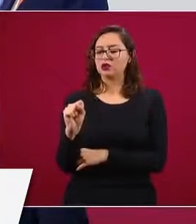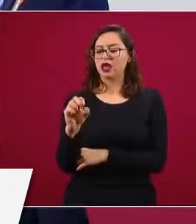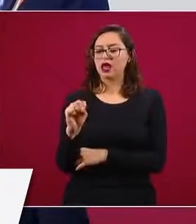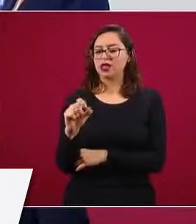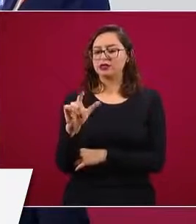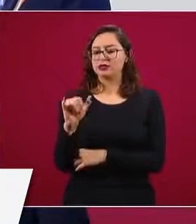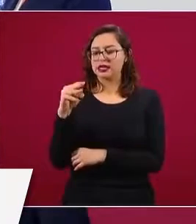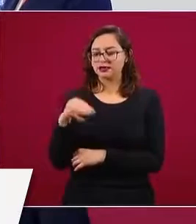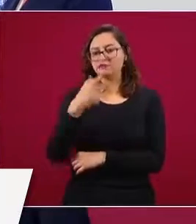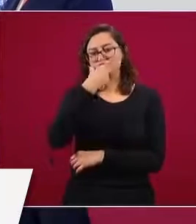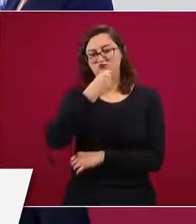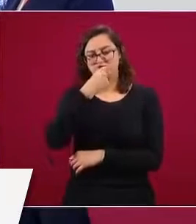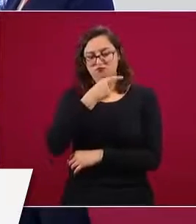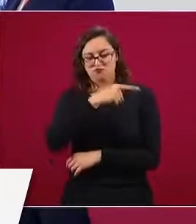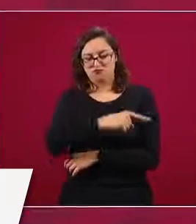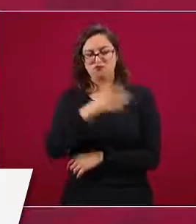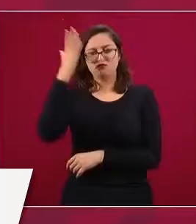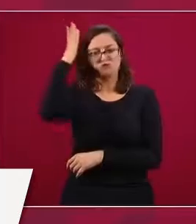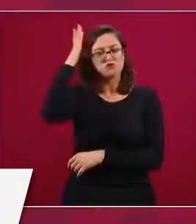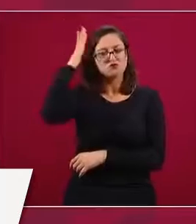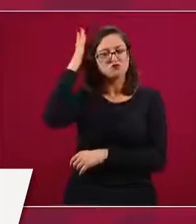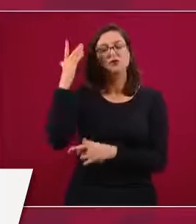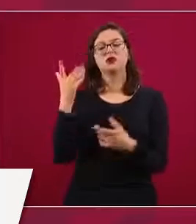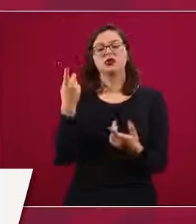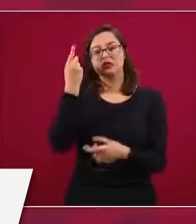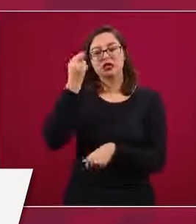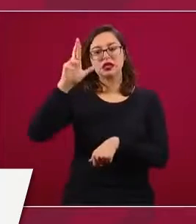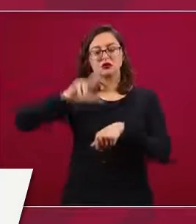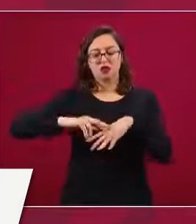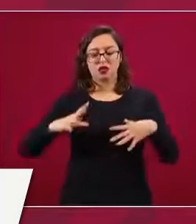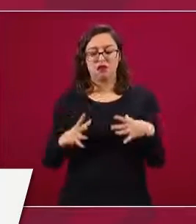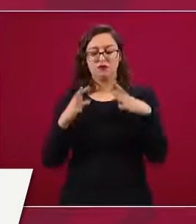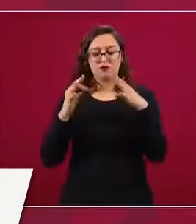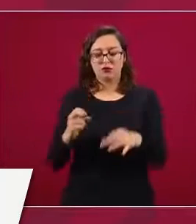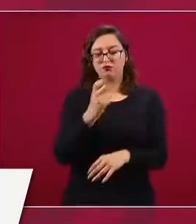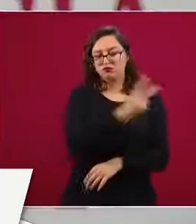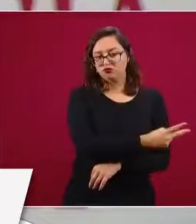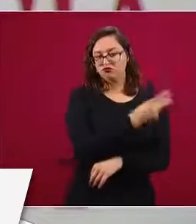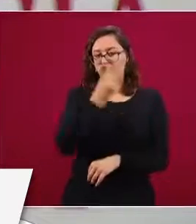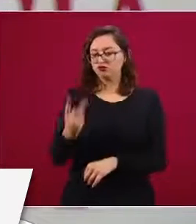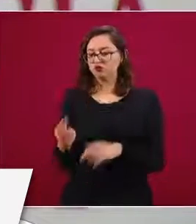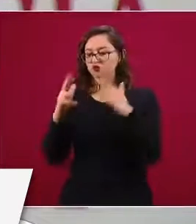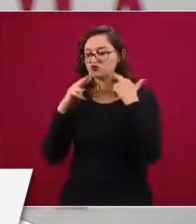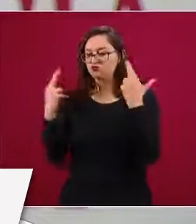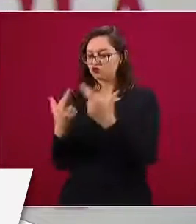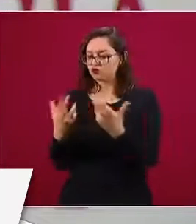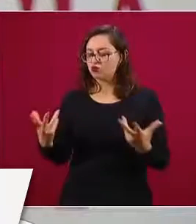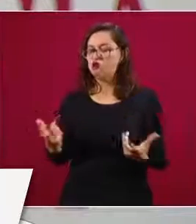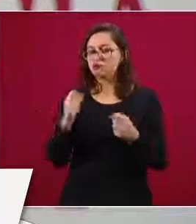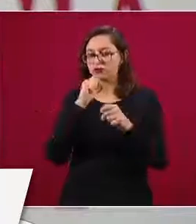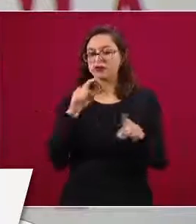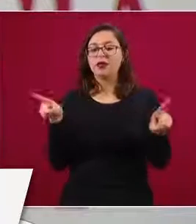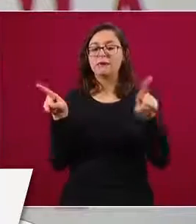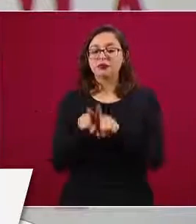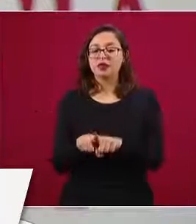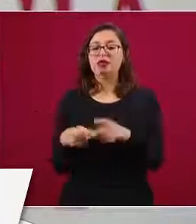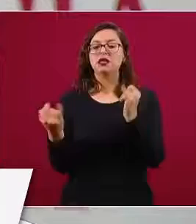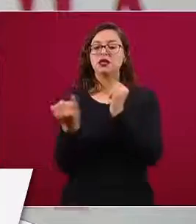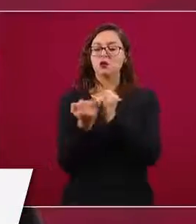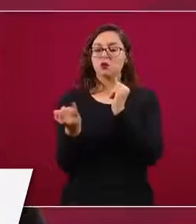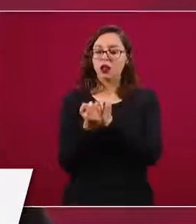Slim, también el director de la fundación, y en línea estuvieron los laboratorios que van a participar,